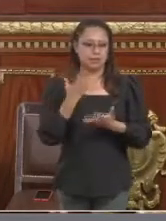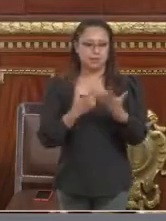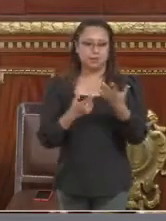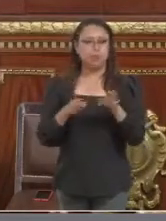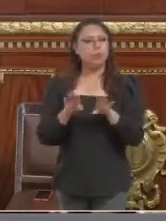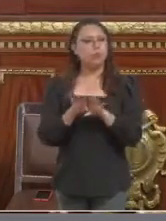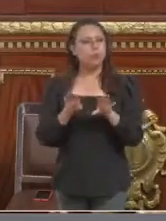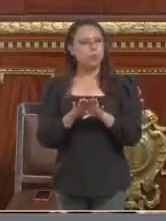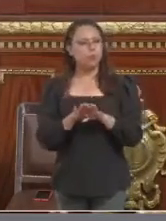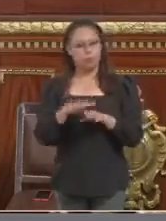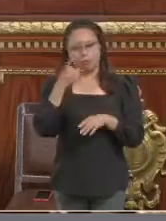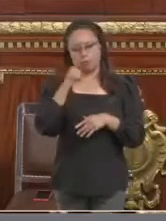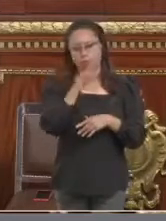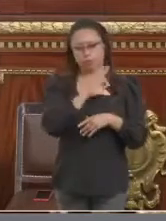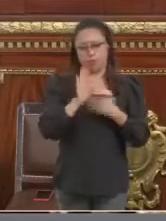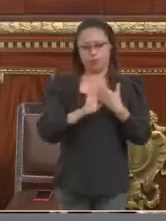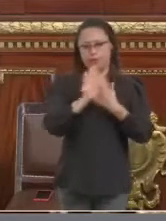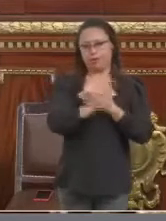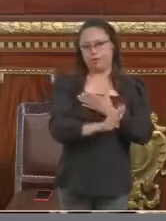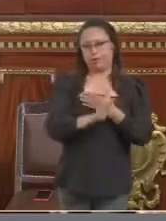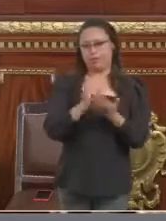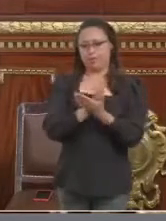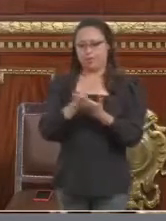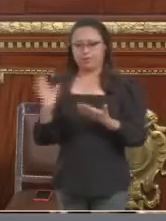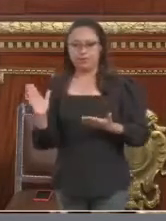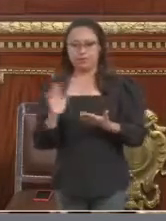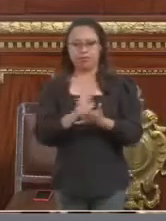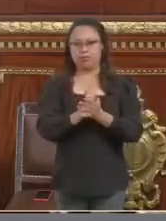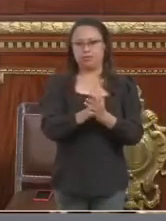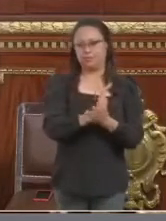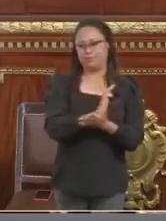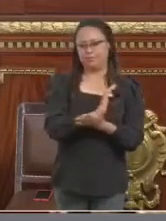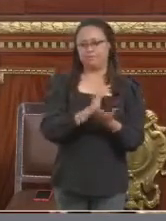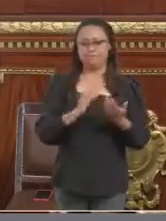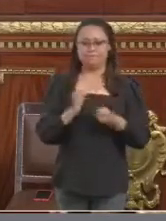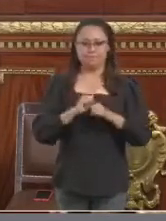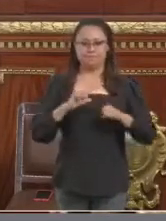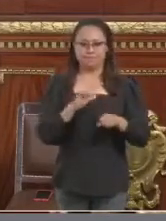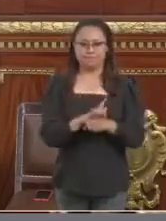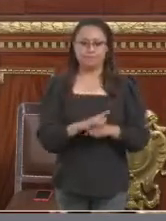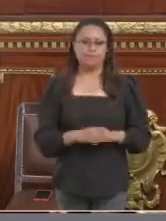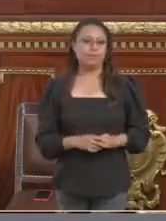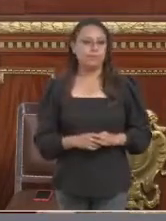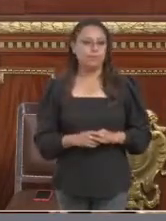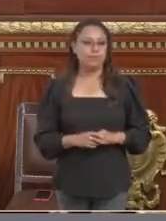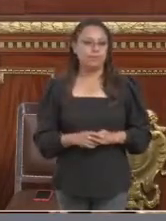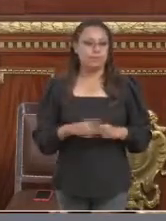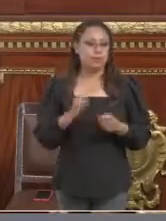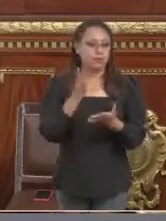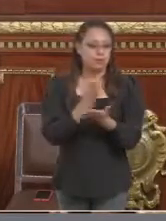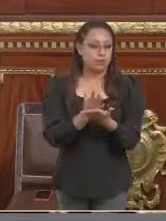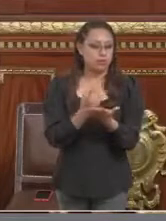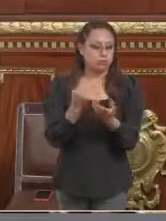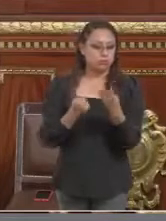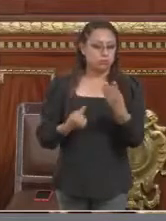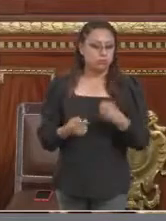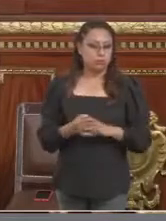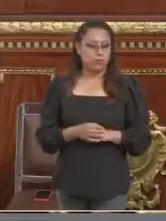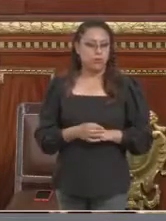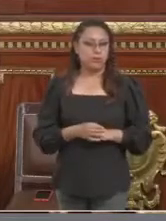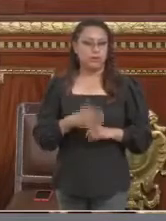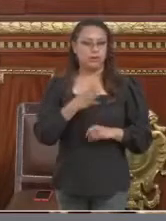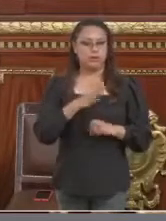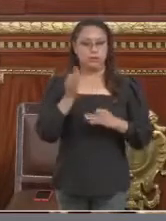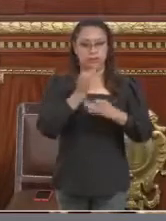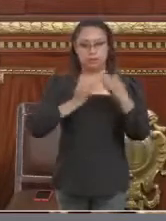fin de evitar la exclusión y discriminación social. No necesariamente se trataría de tener un cartel que incluya a todas las familias, porque eso es